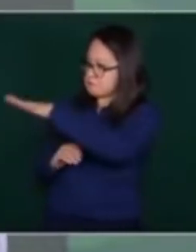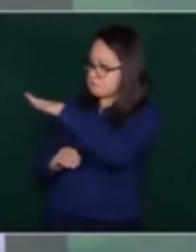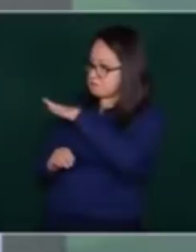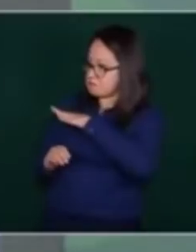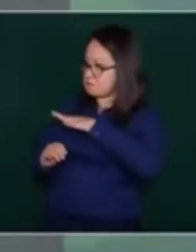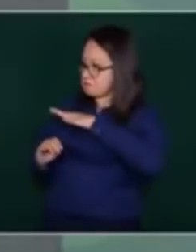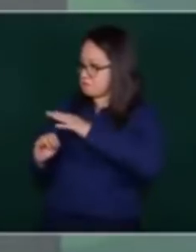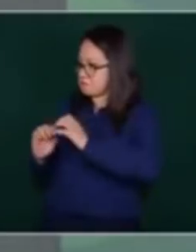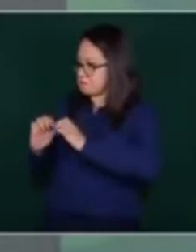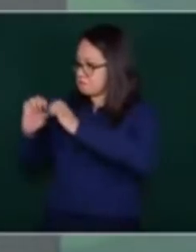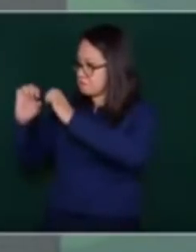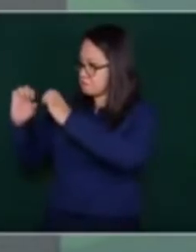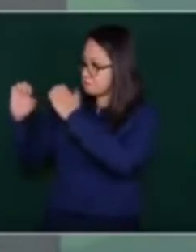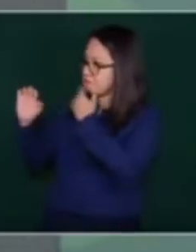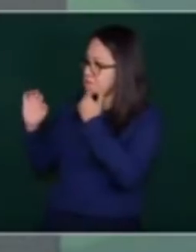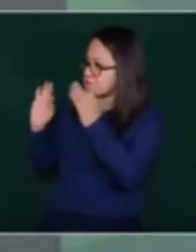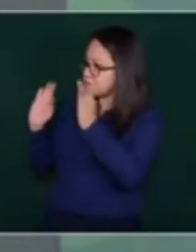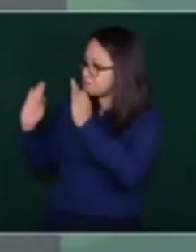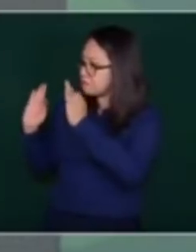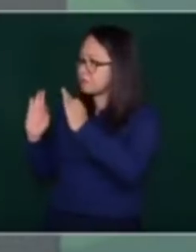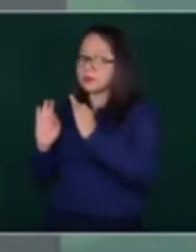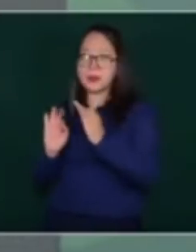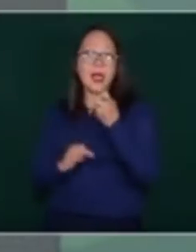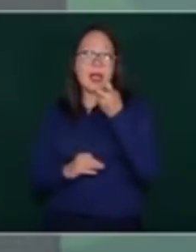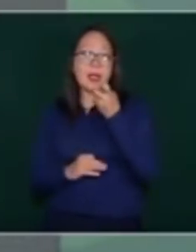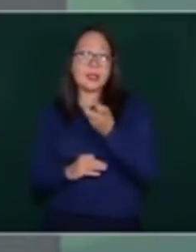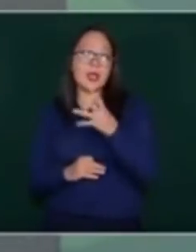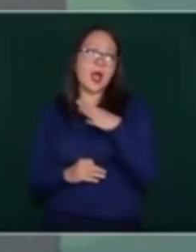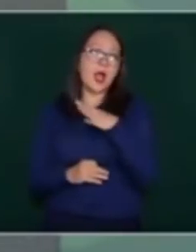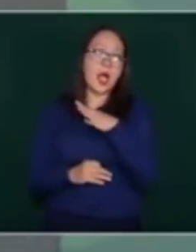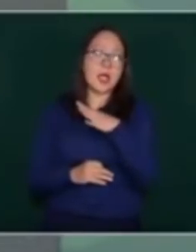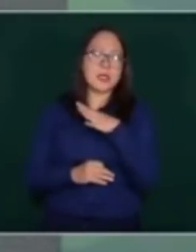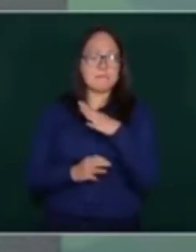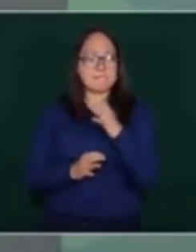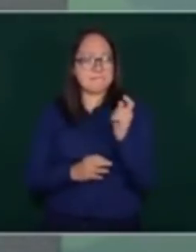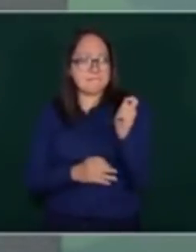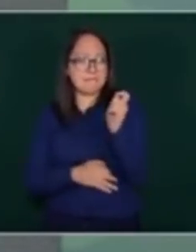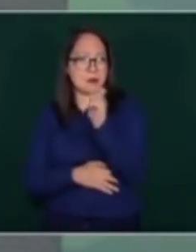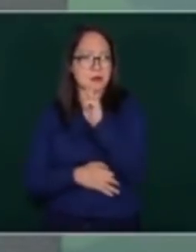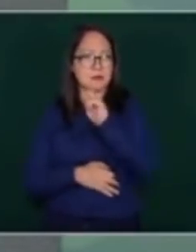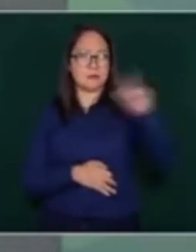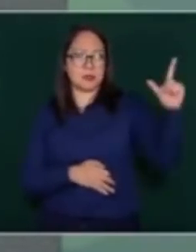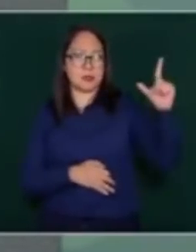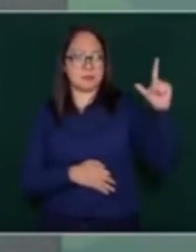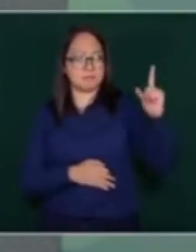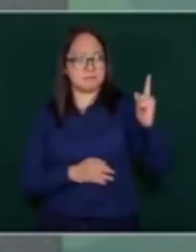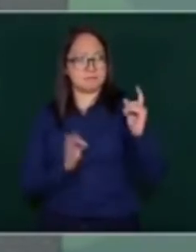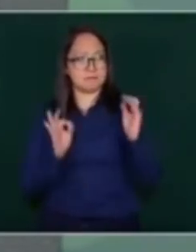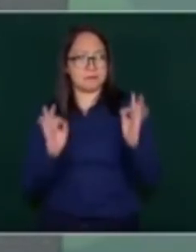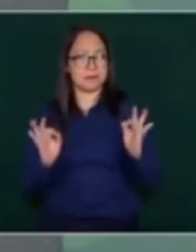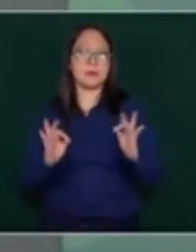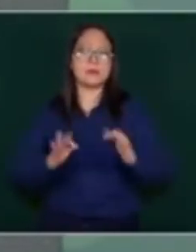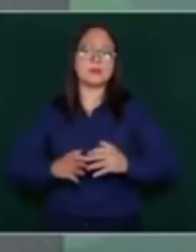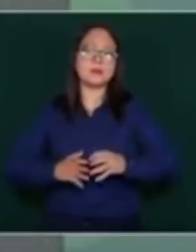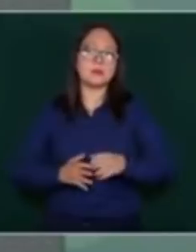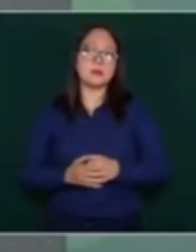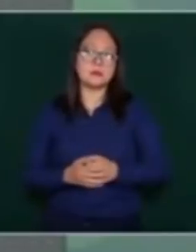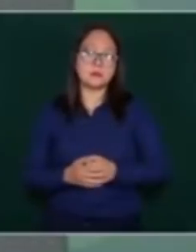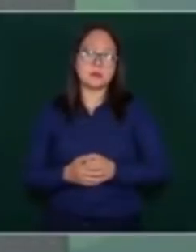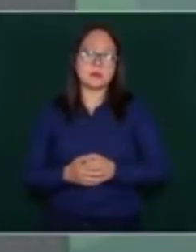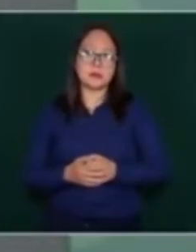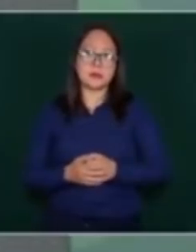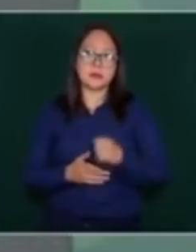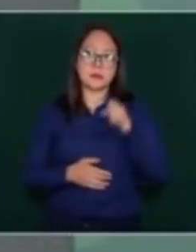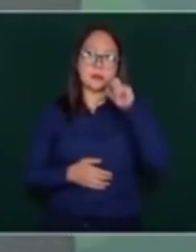tiene un servicio de primera, se ahorran